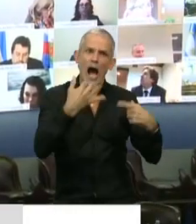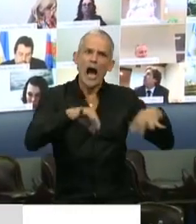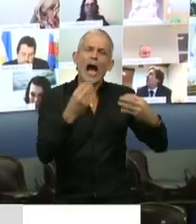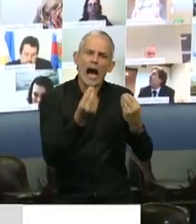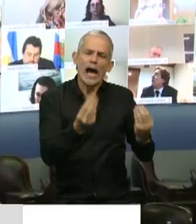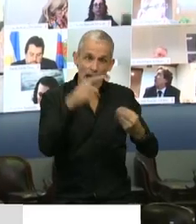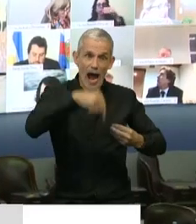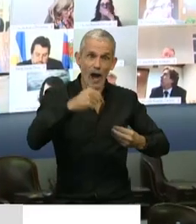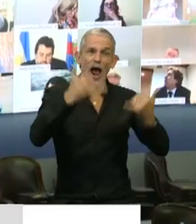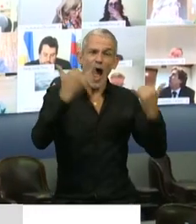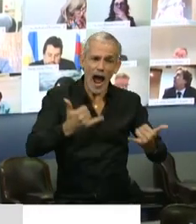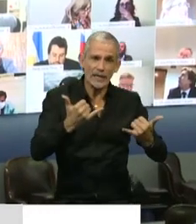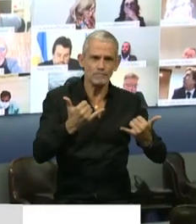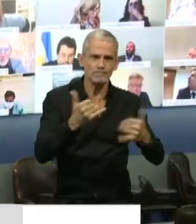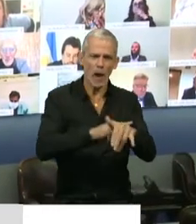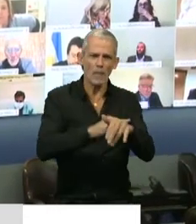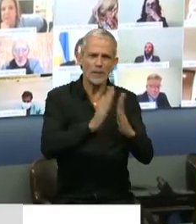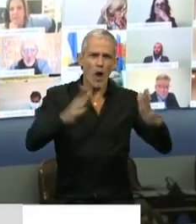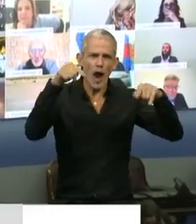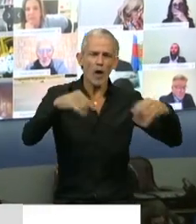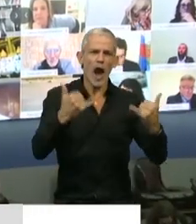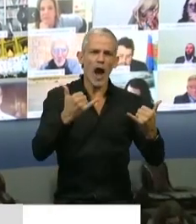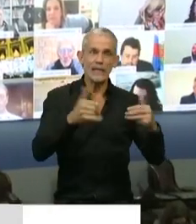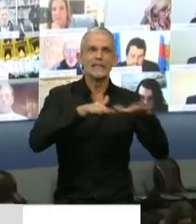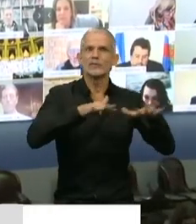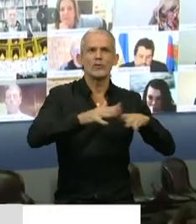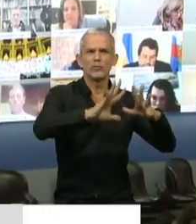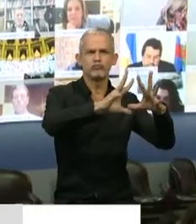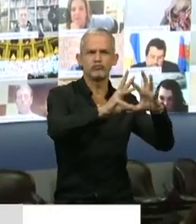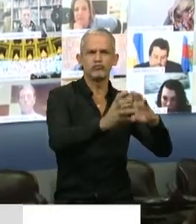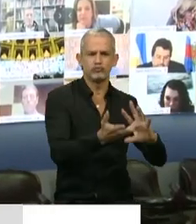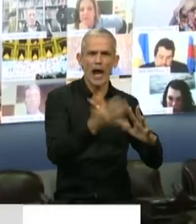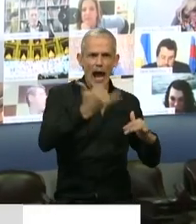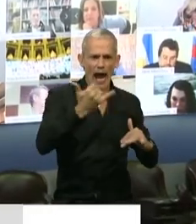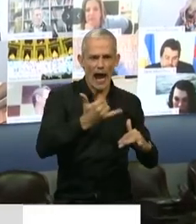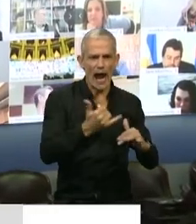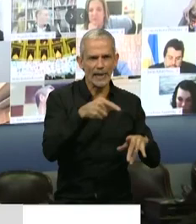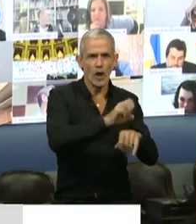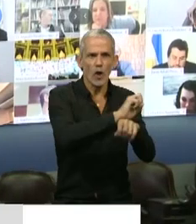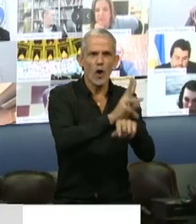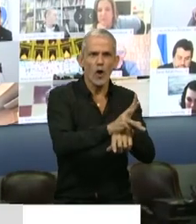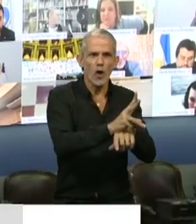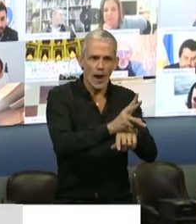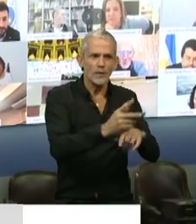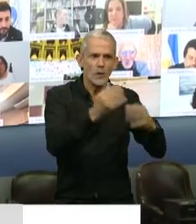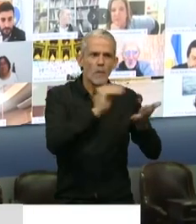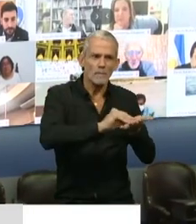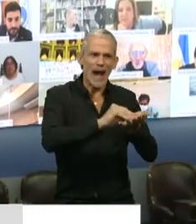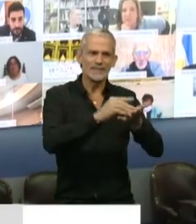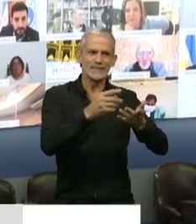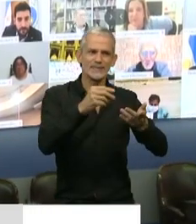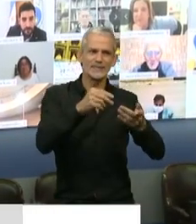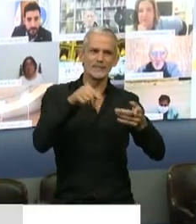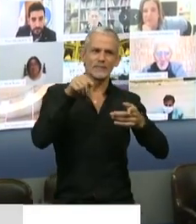contamos en estos momentos como el que estamos atravesando, tienen una situación de debilidad muy profunda y ahí es donde vemos que la pandemia